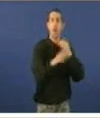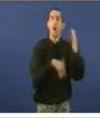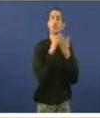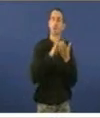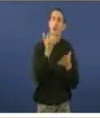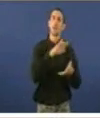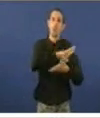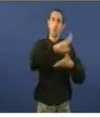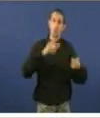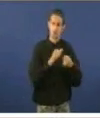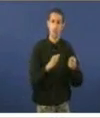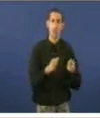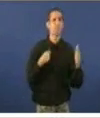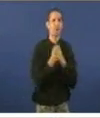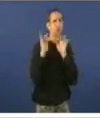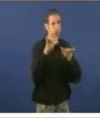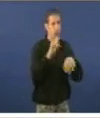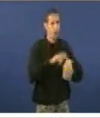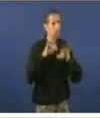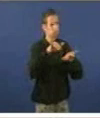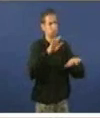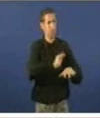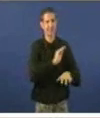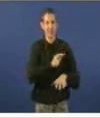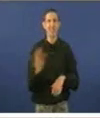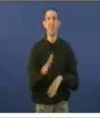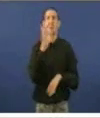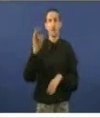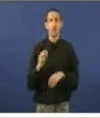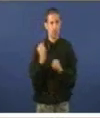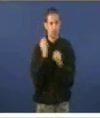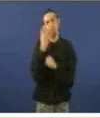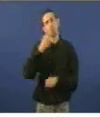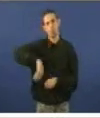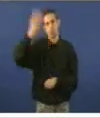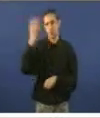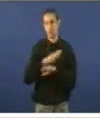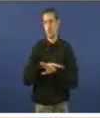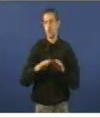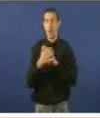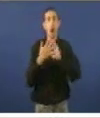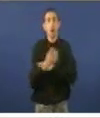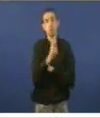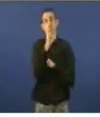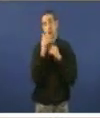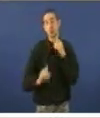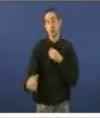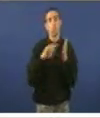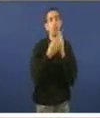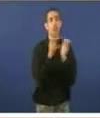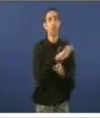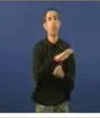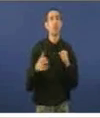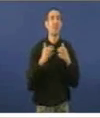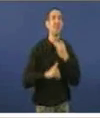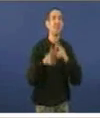máxima audiencia, e, dende logo, que eu podo dicir é que están facendo un magnífico labor. Me fala das previsións dun plan de cobertura de caras